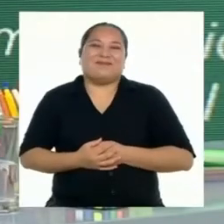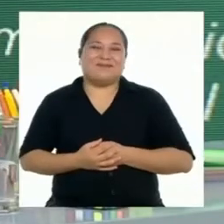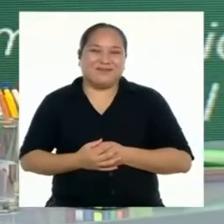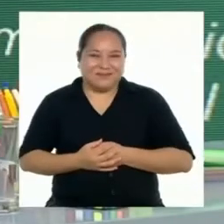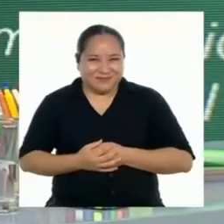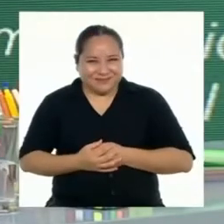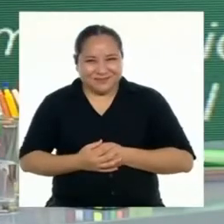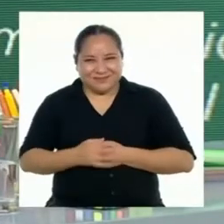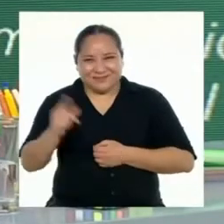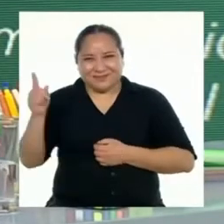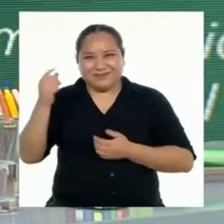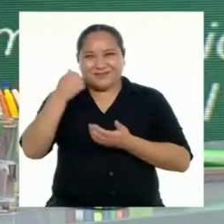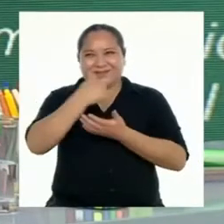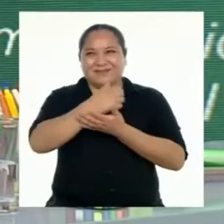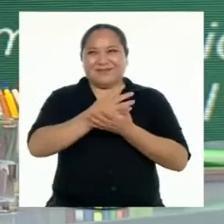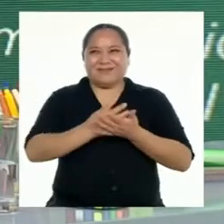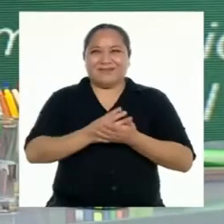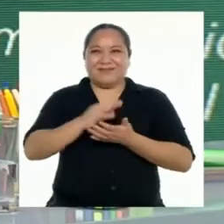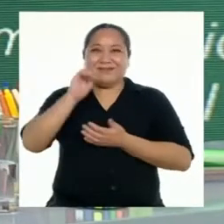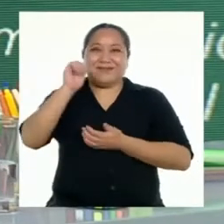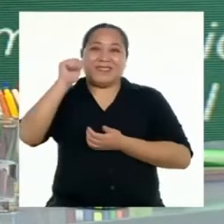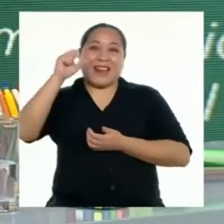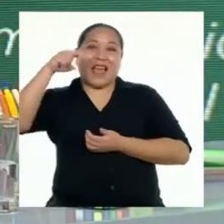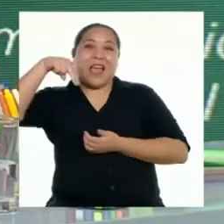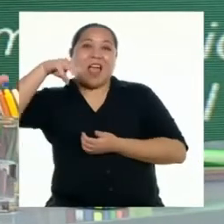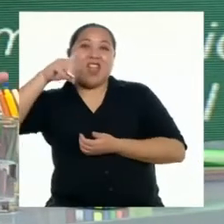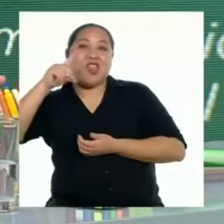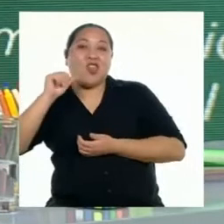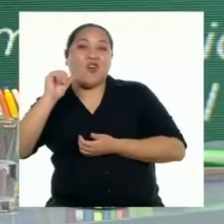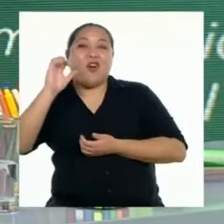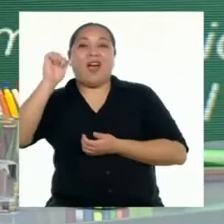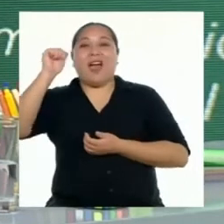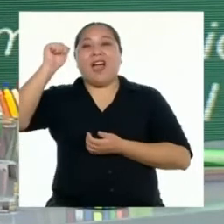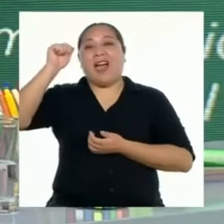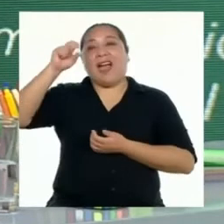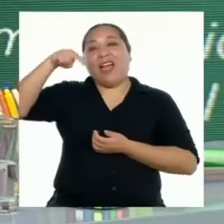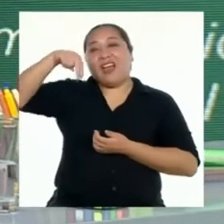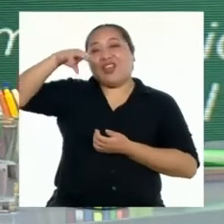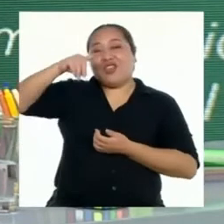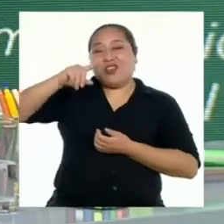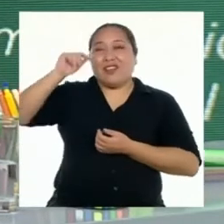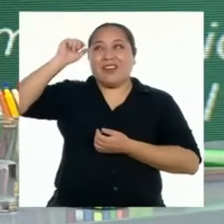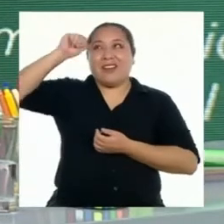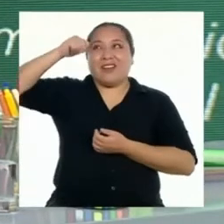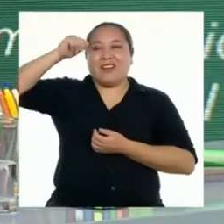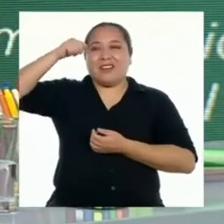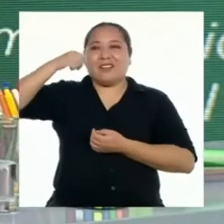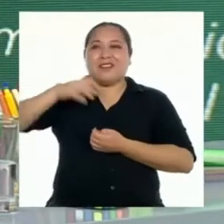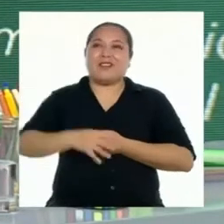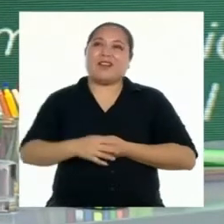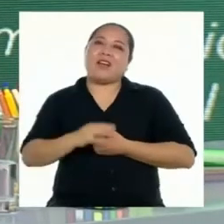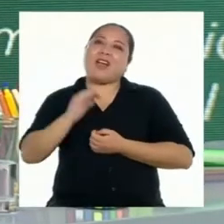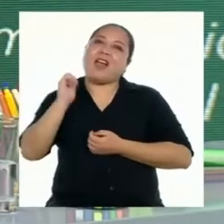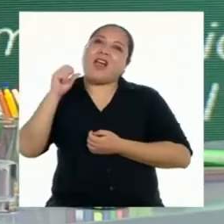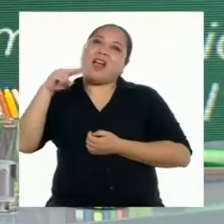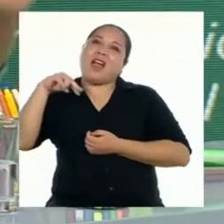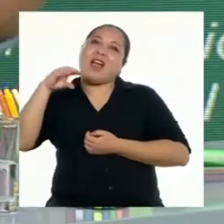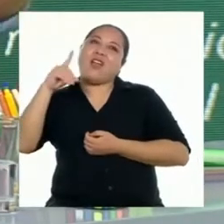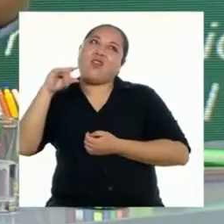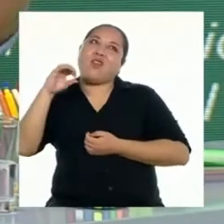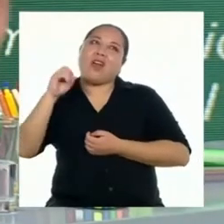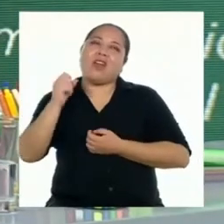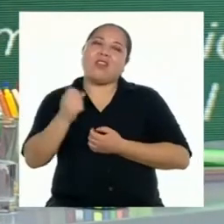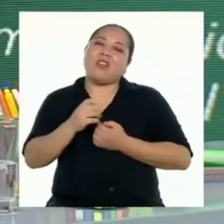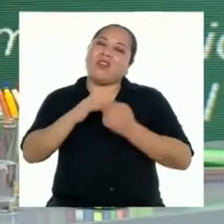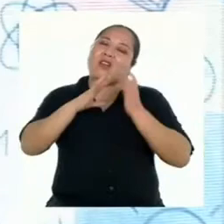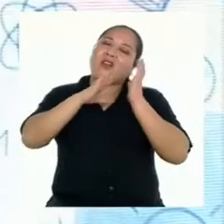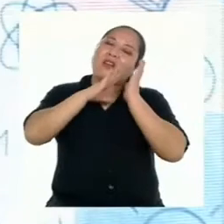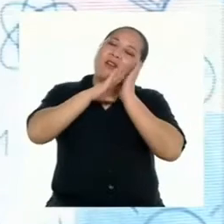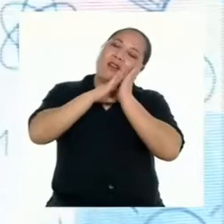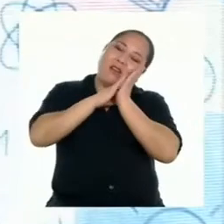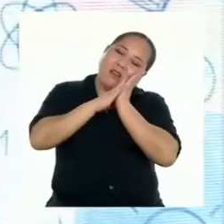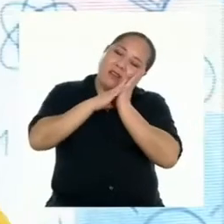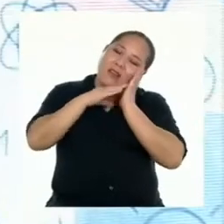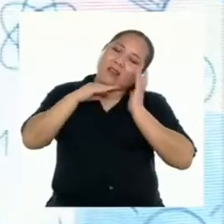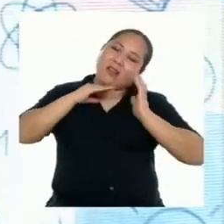Su segmento en vez de ando, ando recordando, debería llamarse ando, ando descansando.